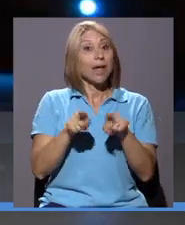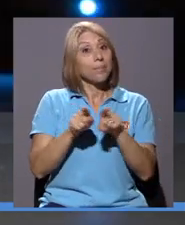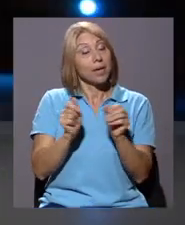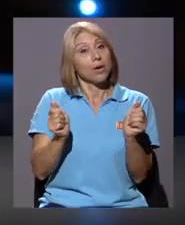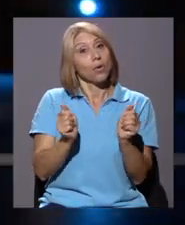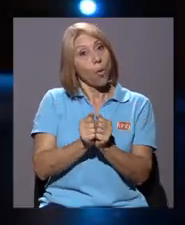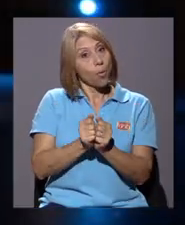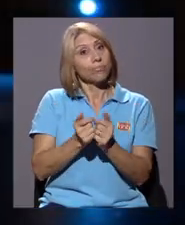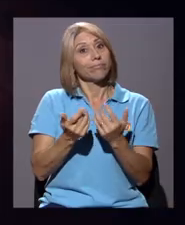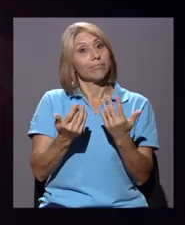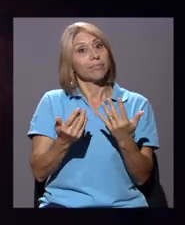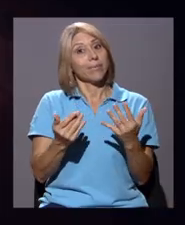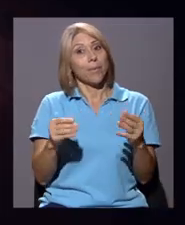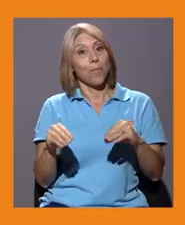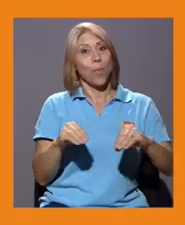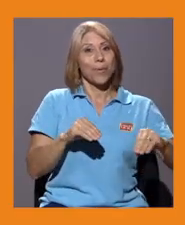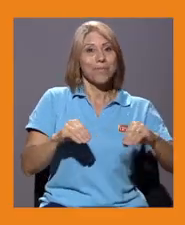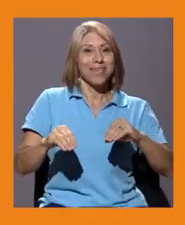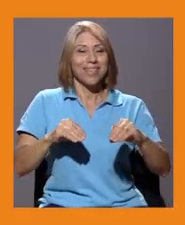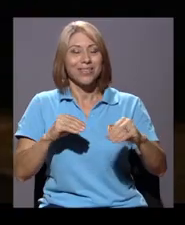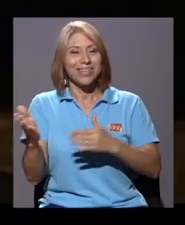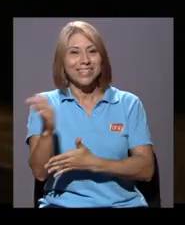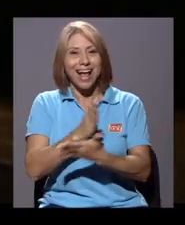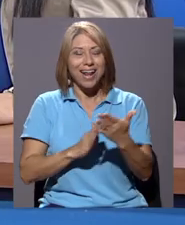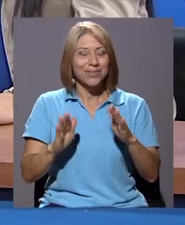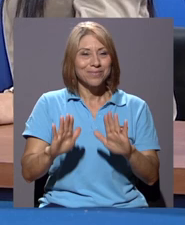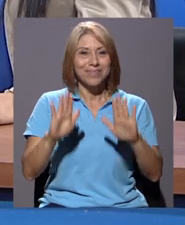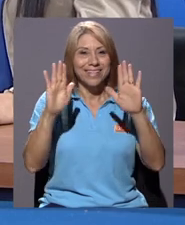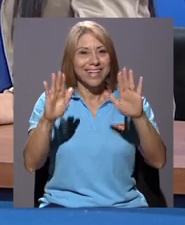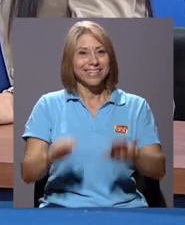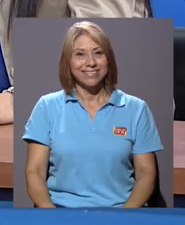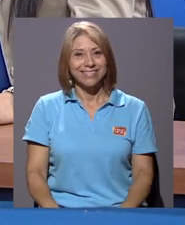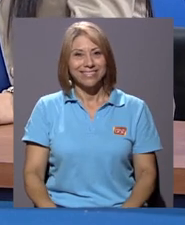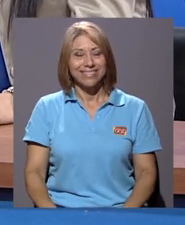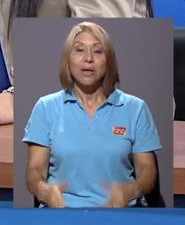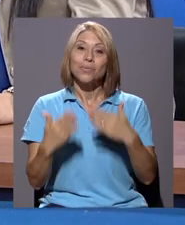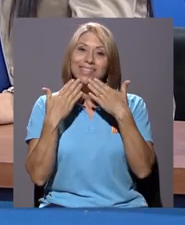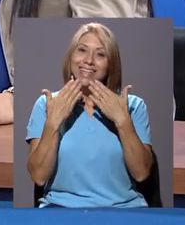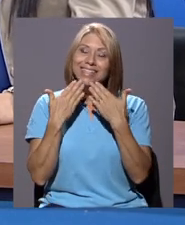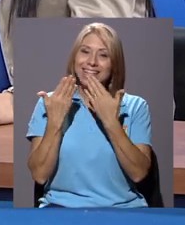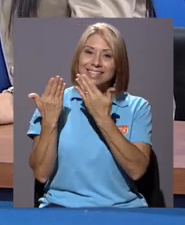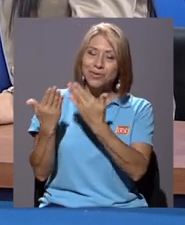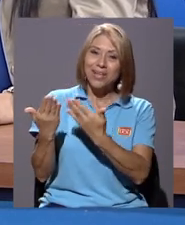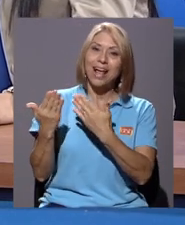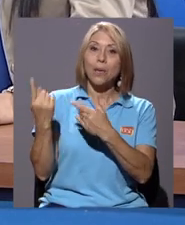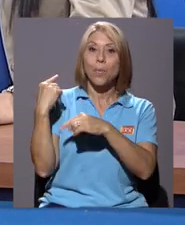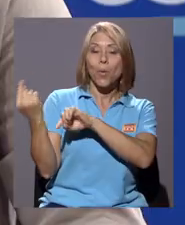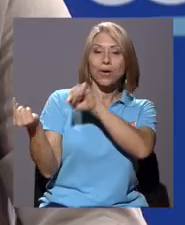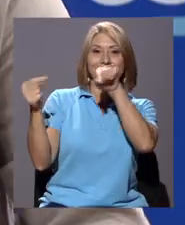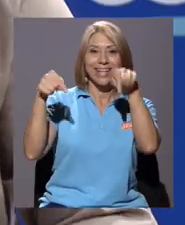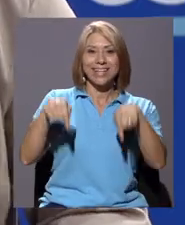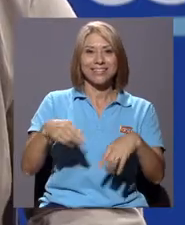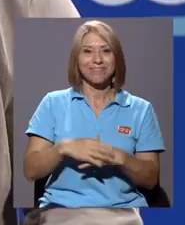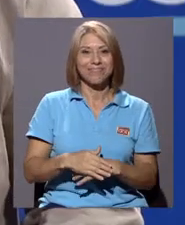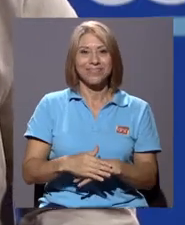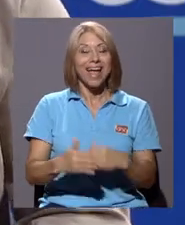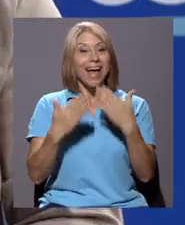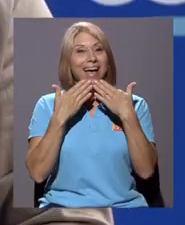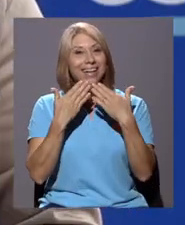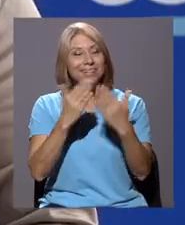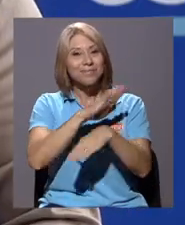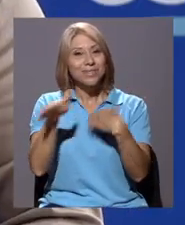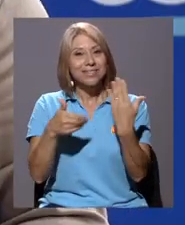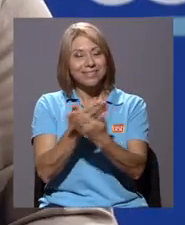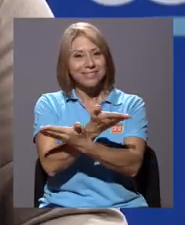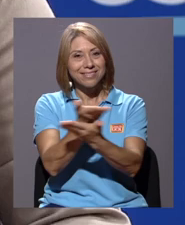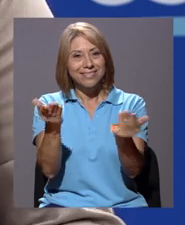movimiento, que realmente es algo espectacular de ver. Muchas gracias, doña Carolina, por estar aquí. Y bueno, agradecemos a todos